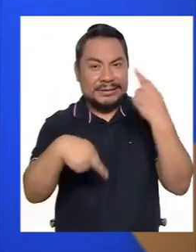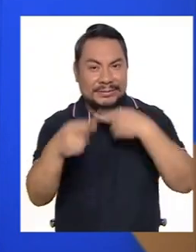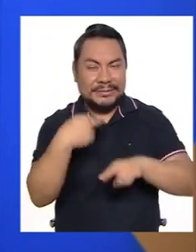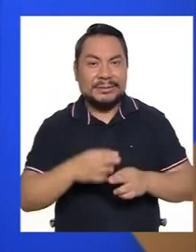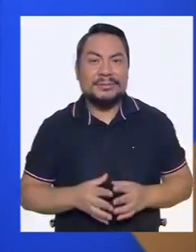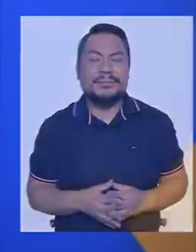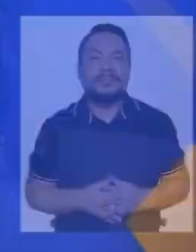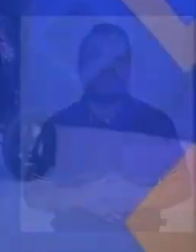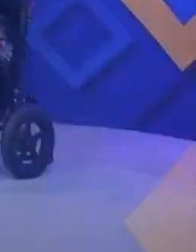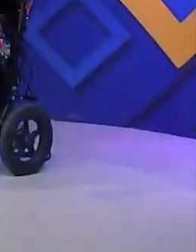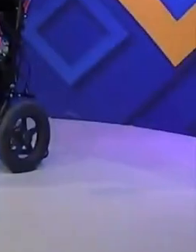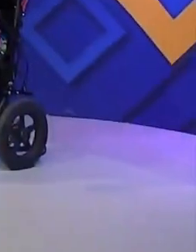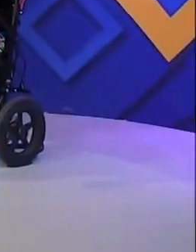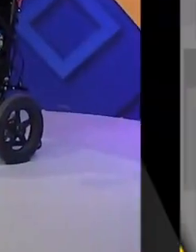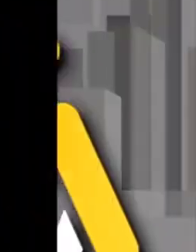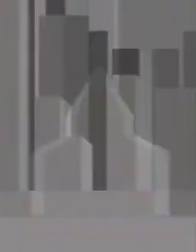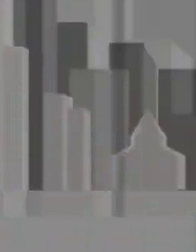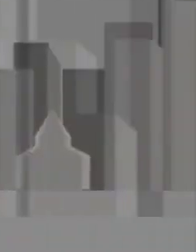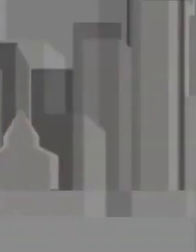regresamos.